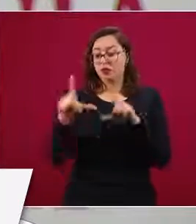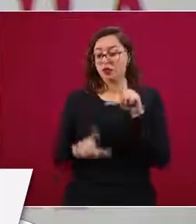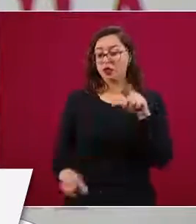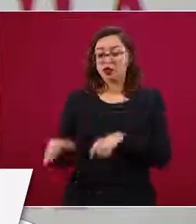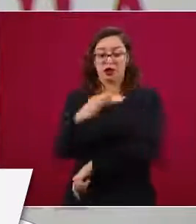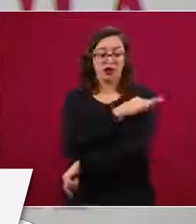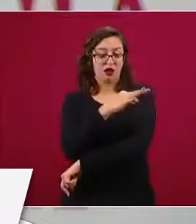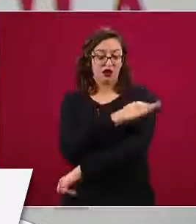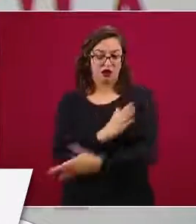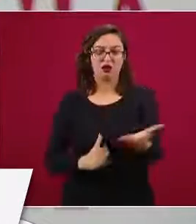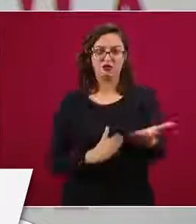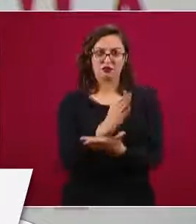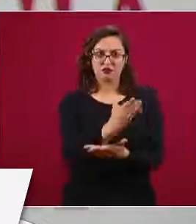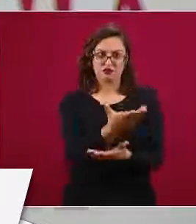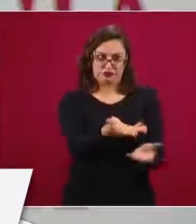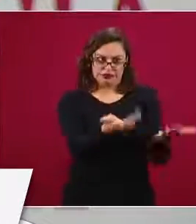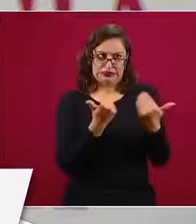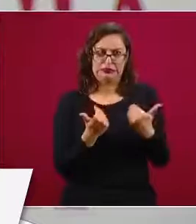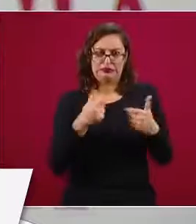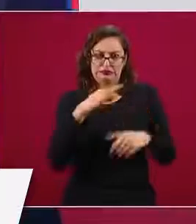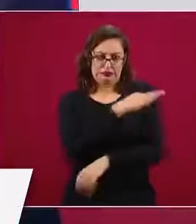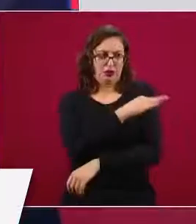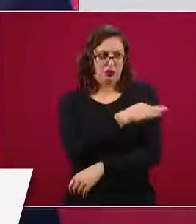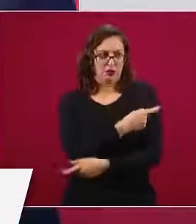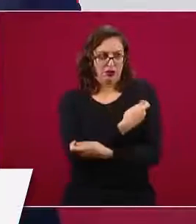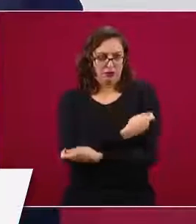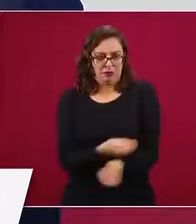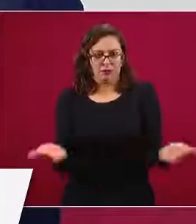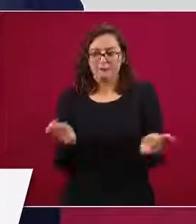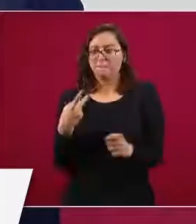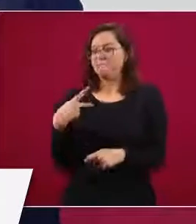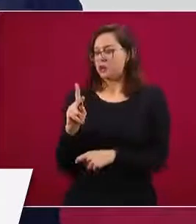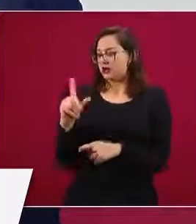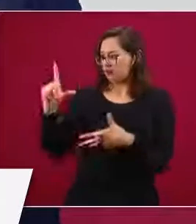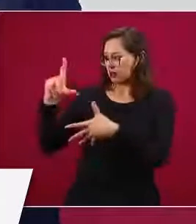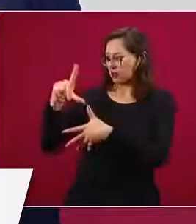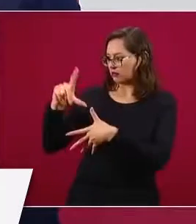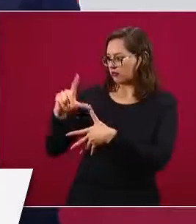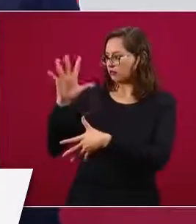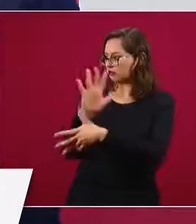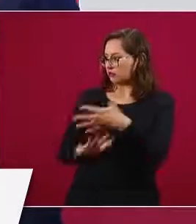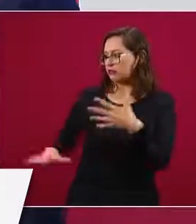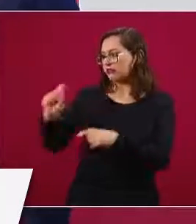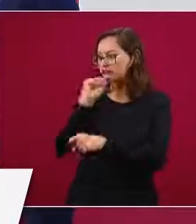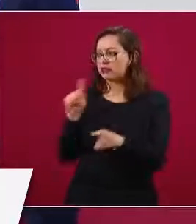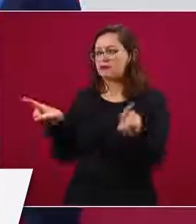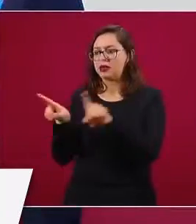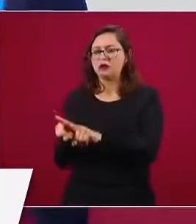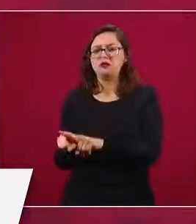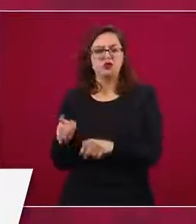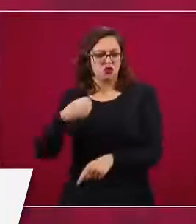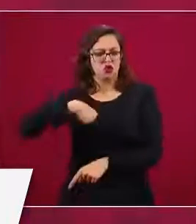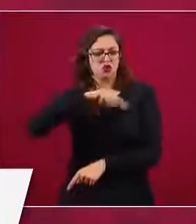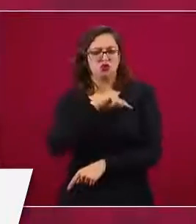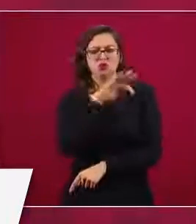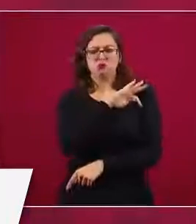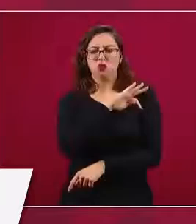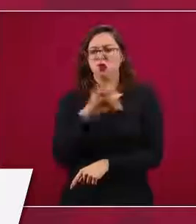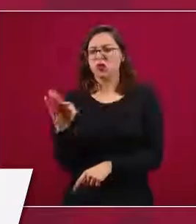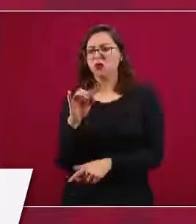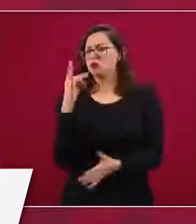pero también de toda la región de América Latina. Podríamos haber hecho un acuerdo unitario, nada más, bilateral, o Argentina igual,